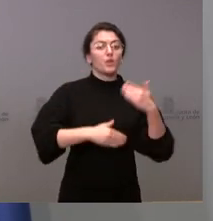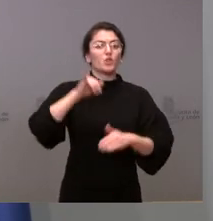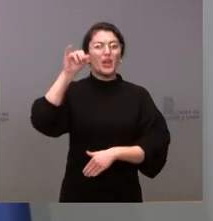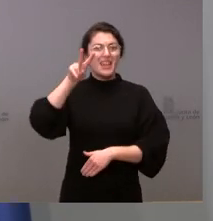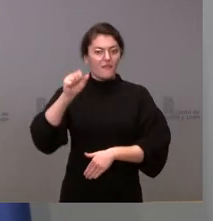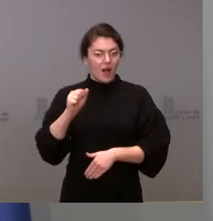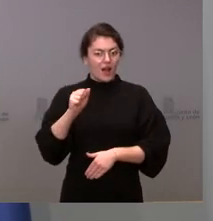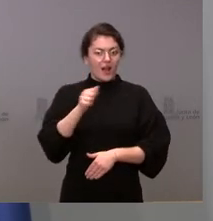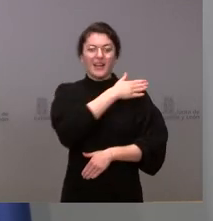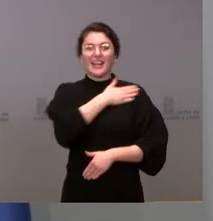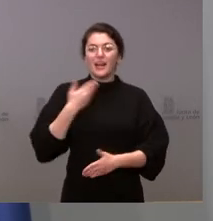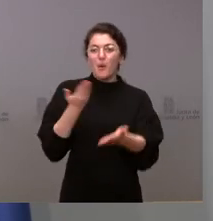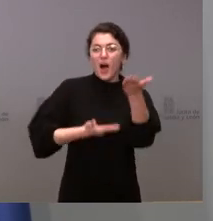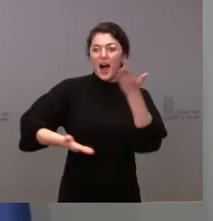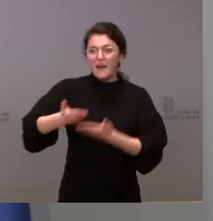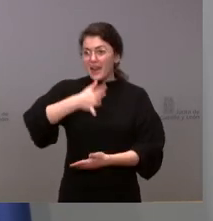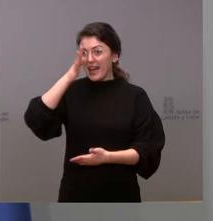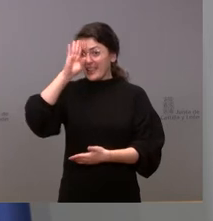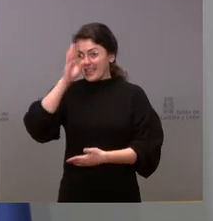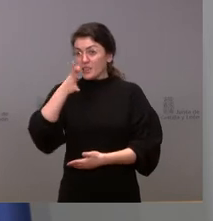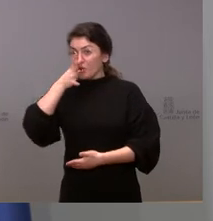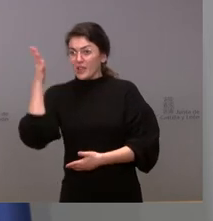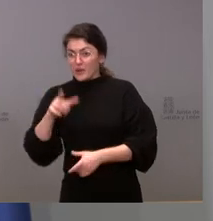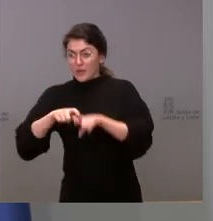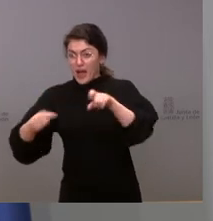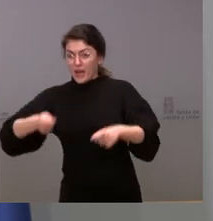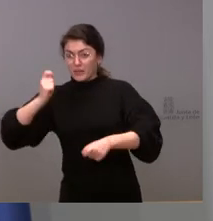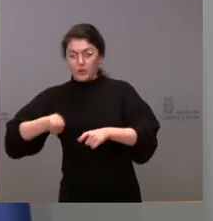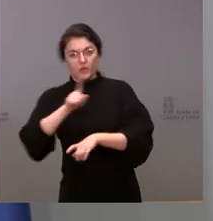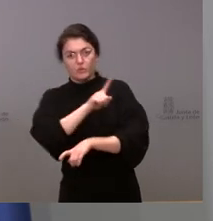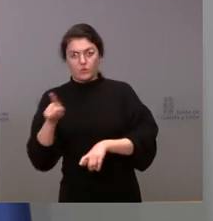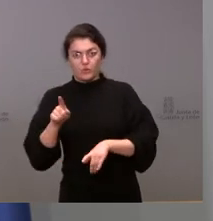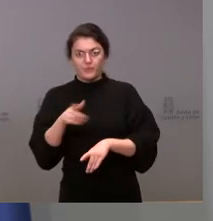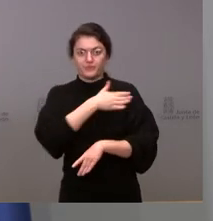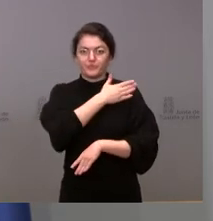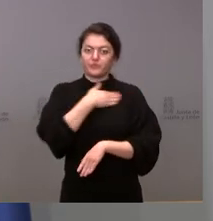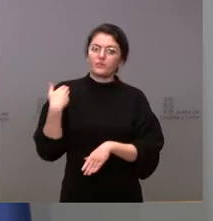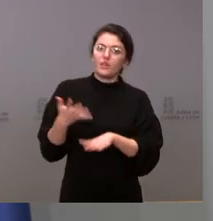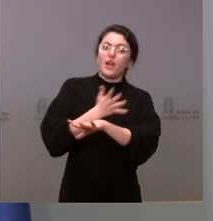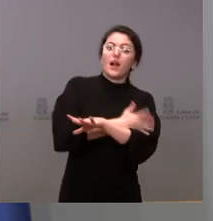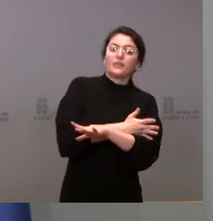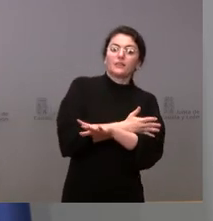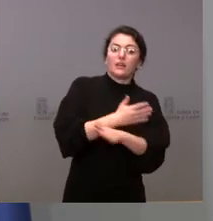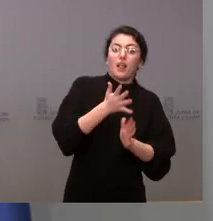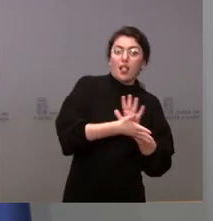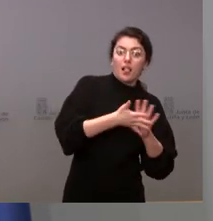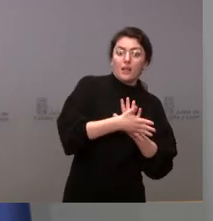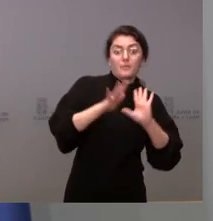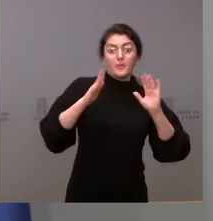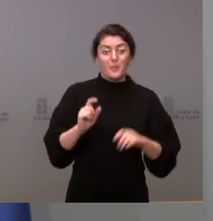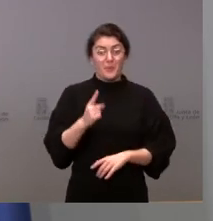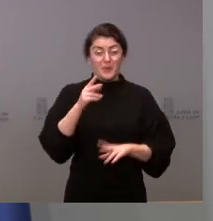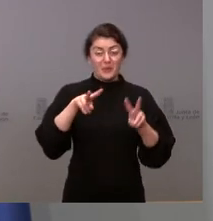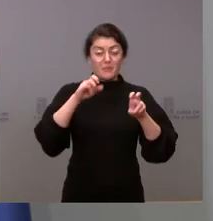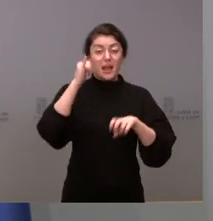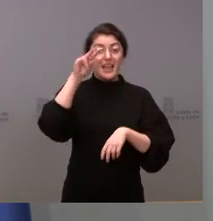tendida fuera de los tribunales primero fuimos a aquel requerimiento el gobierno ni siquiera nos contestó y finalmente tuvimos que ir a la administración de